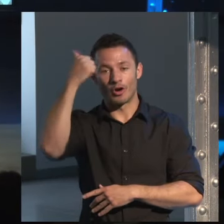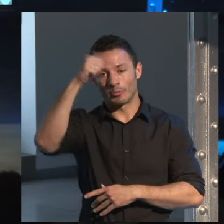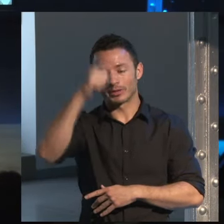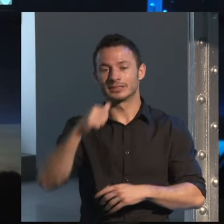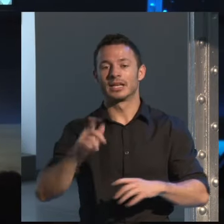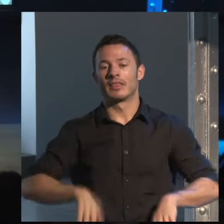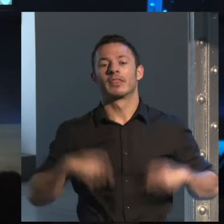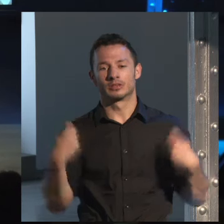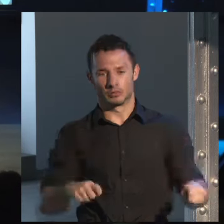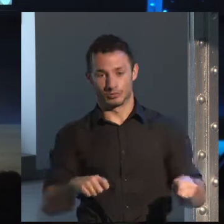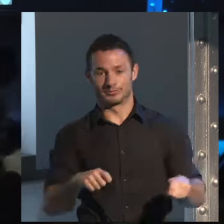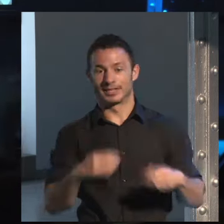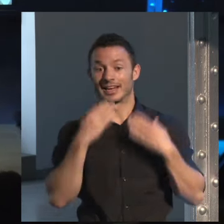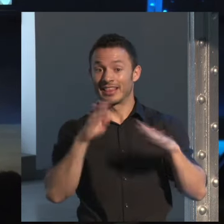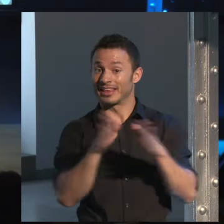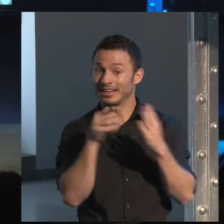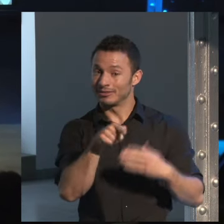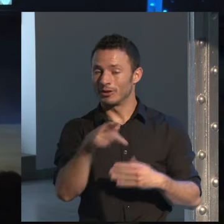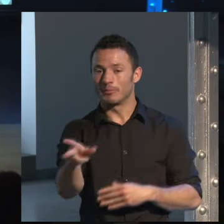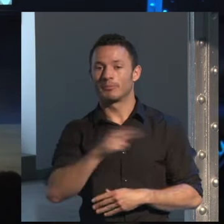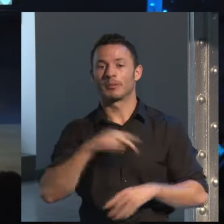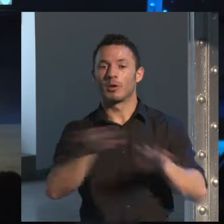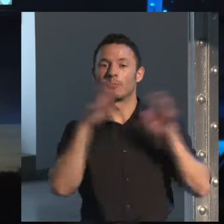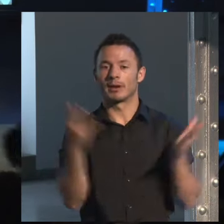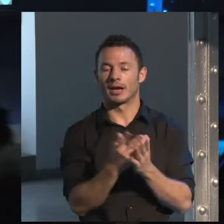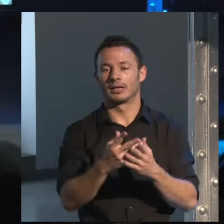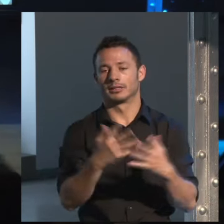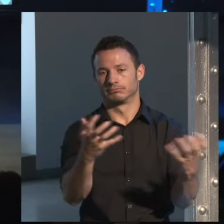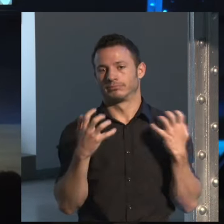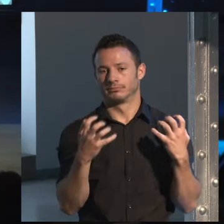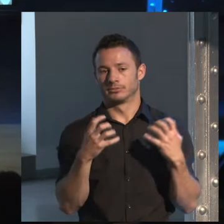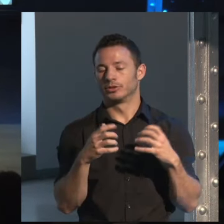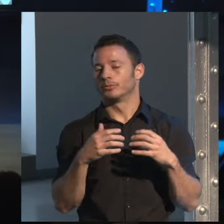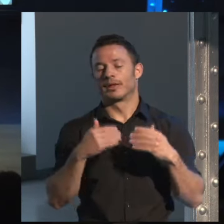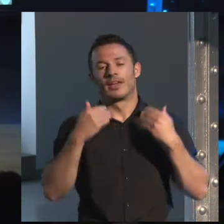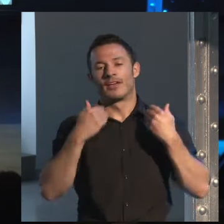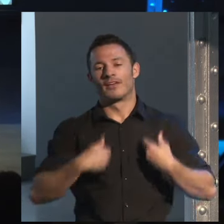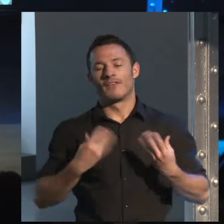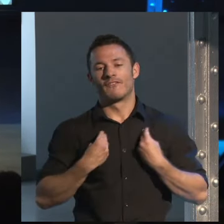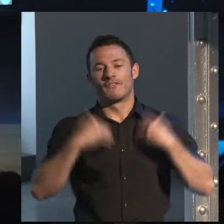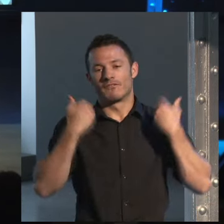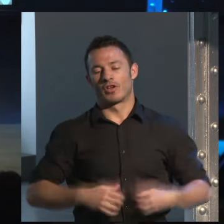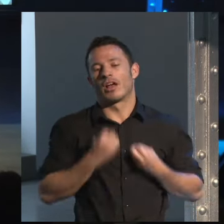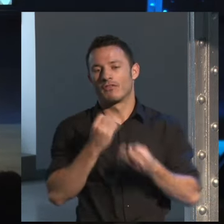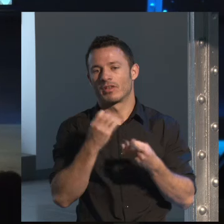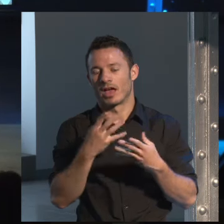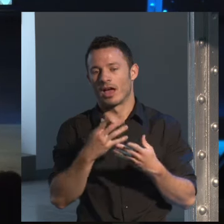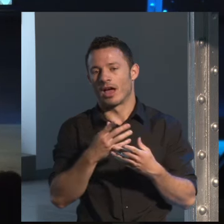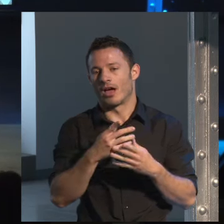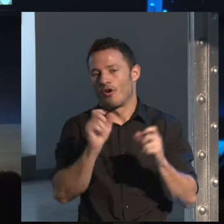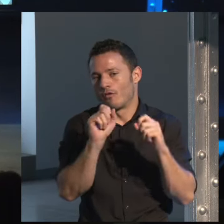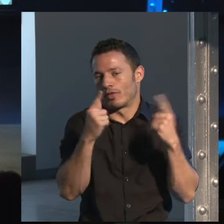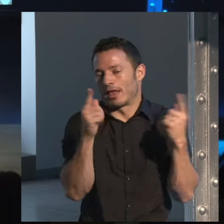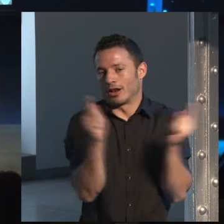el último premio Planeta. Esta es, muy escuetamente, su biografía oficial, extraoficialmente, pues yo les puedo